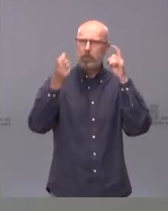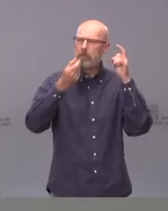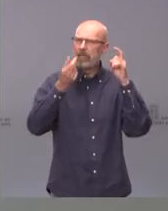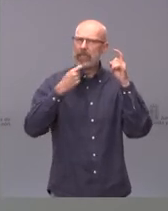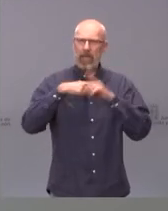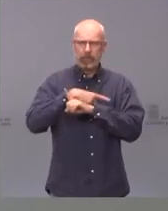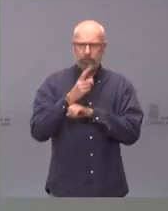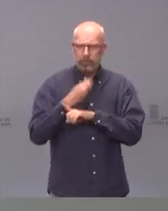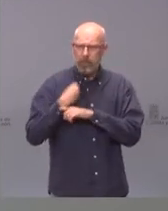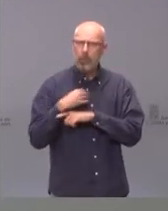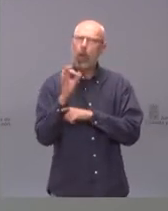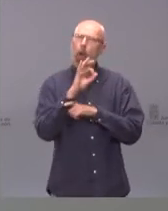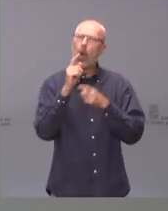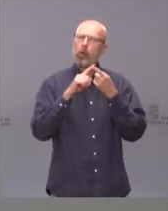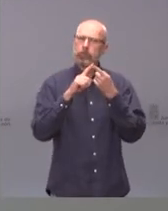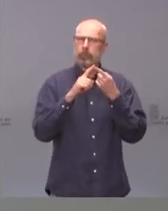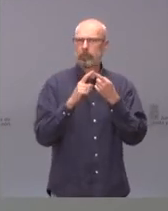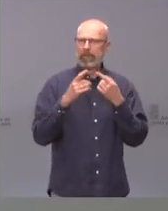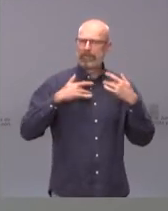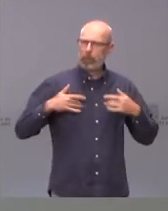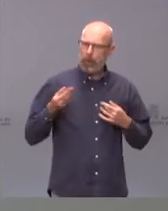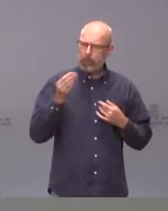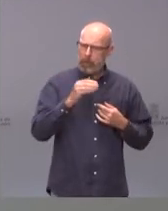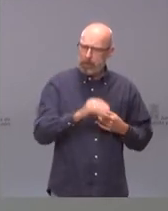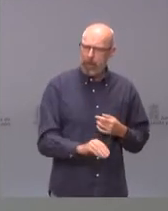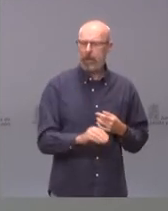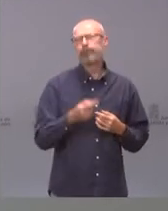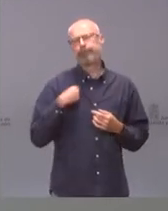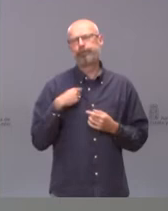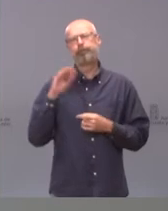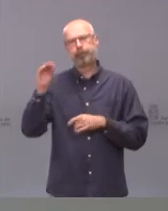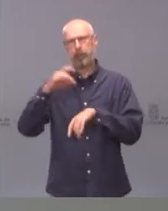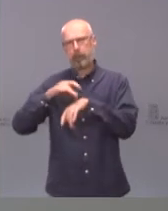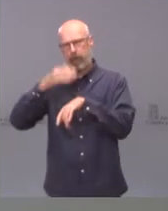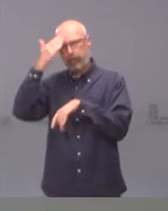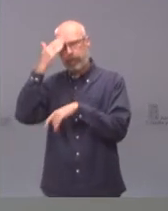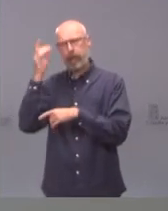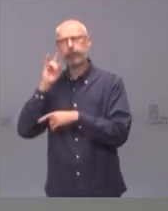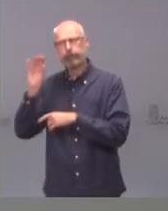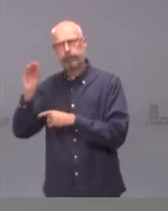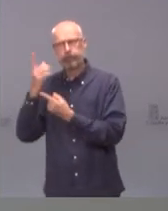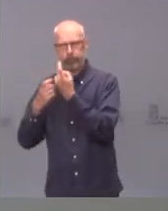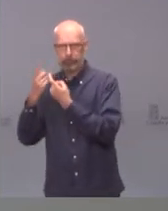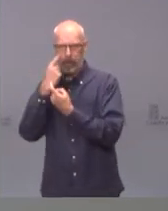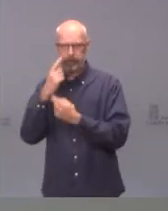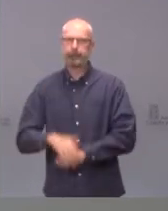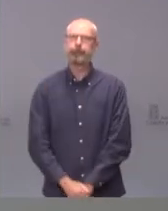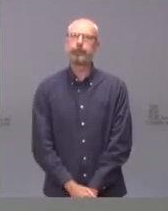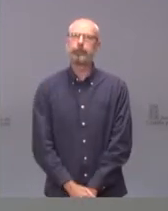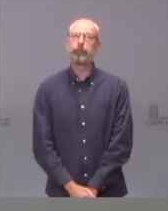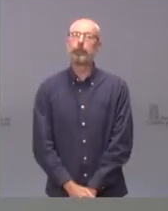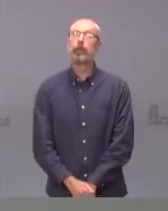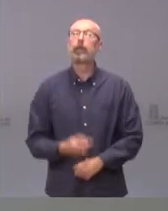se me suma con otros síntomas, lo consultemos con nuestro médico de familia. Recordar las seis